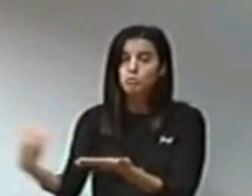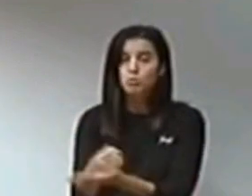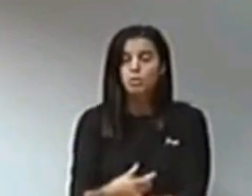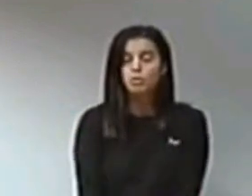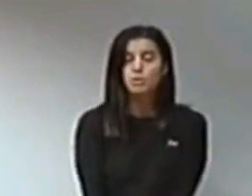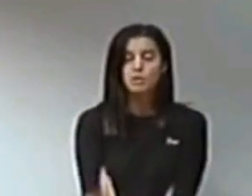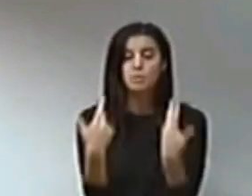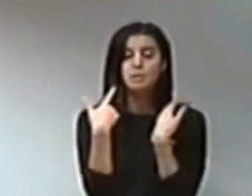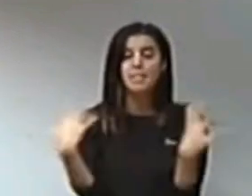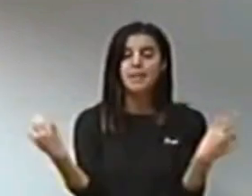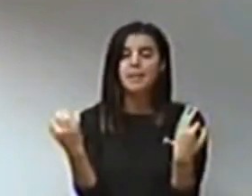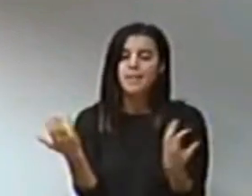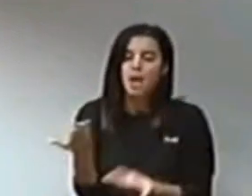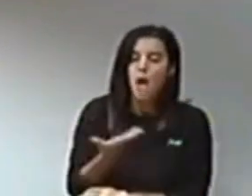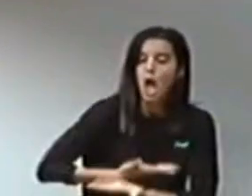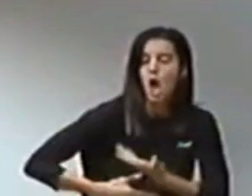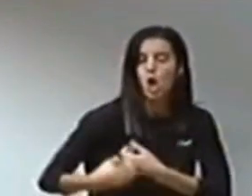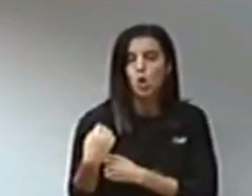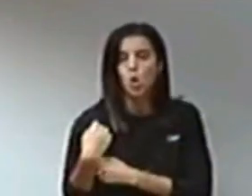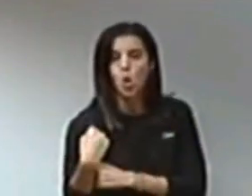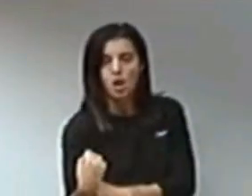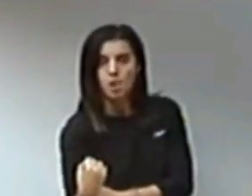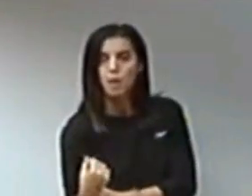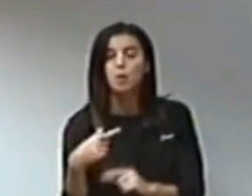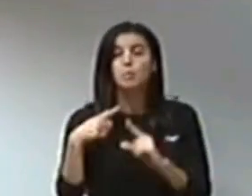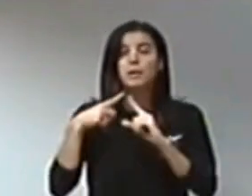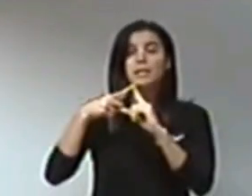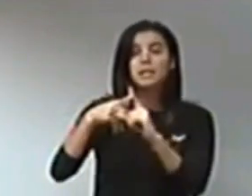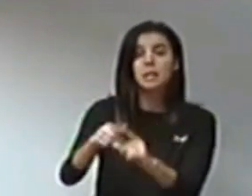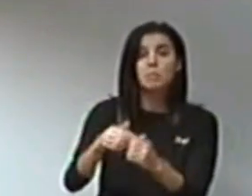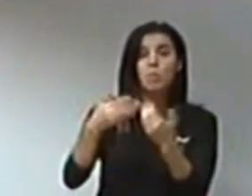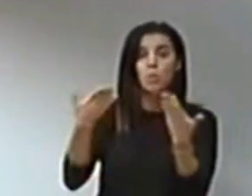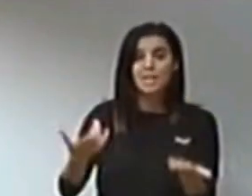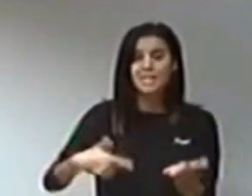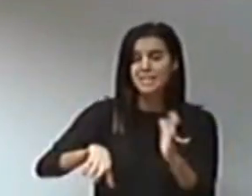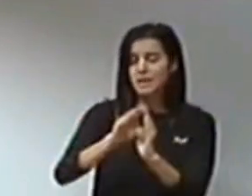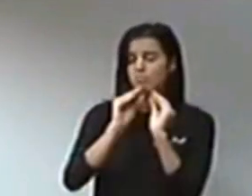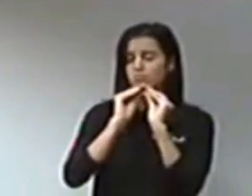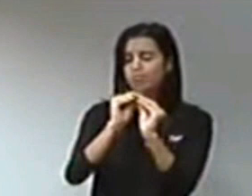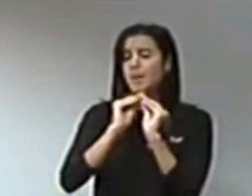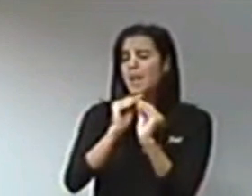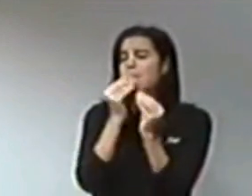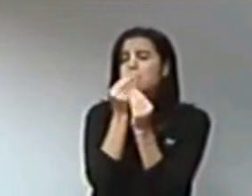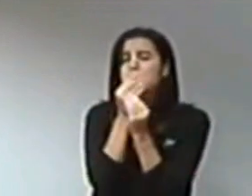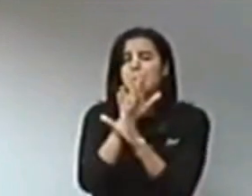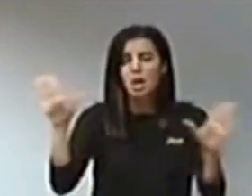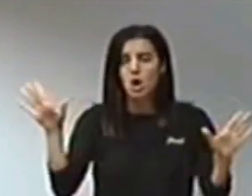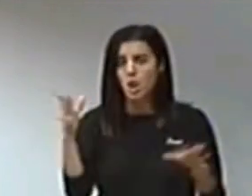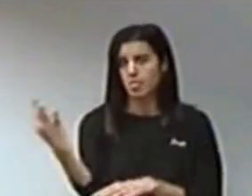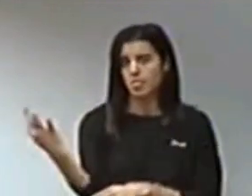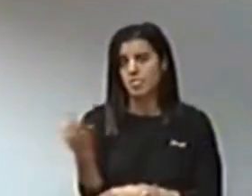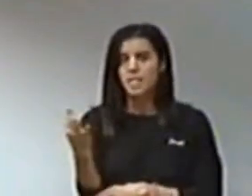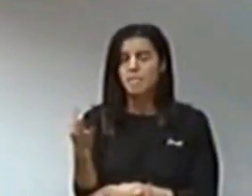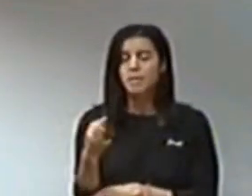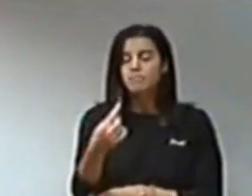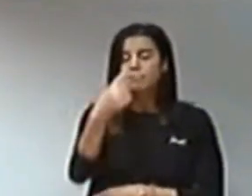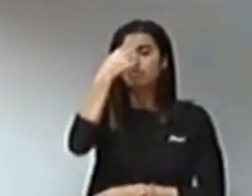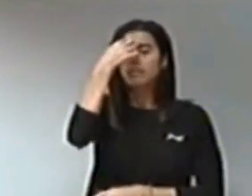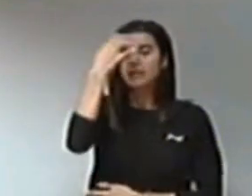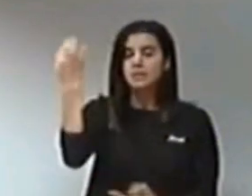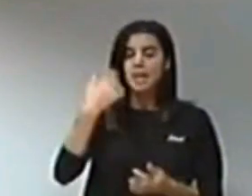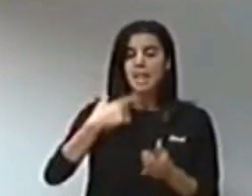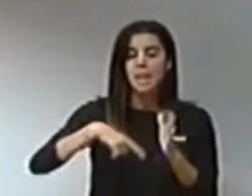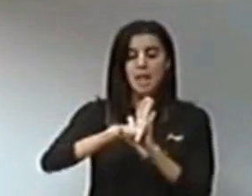esta Cámara, de arrimar el hombro para construir la mejor de las leyes, siendo conscientes que legislamos